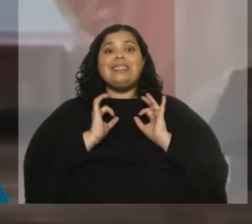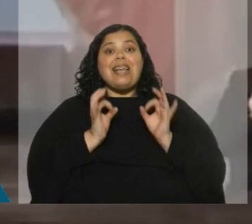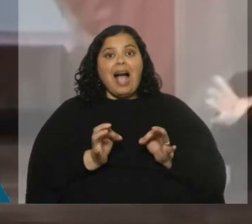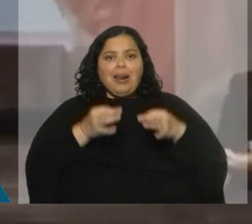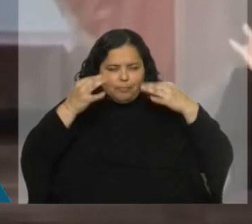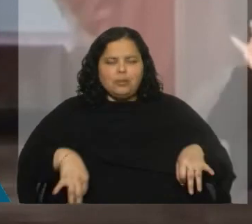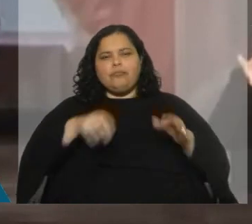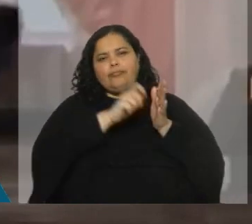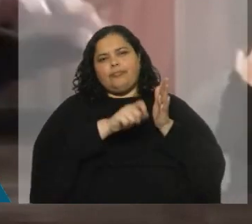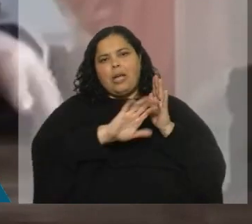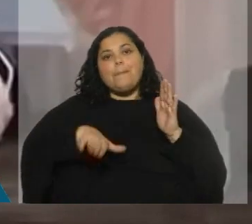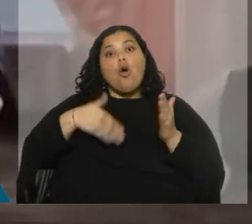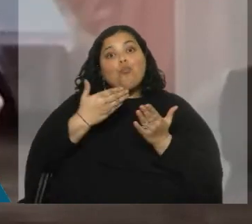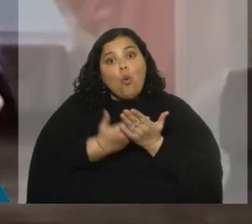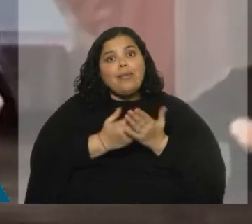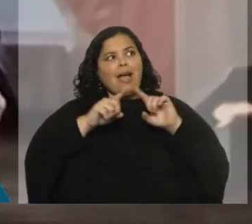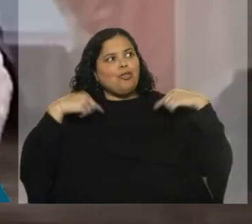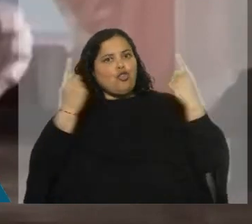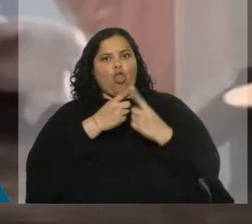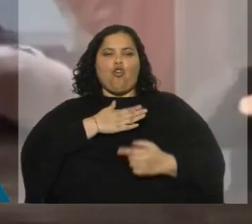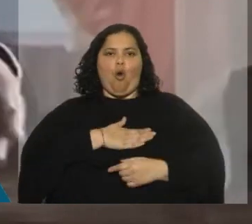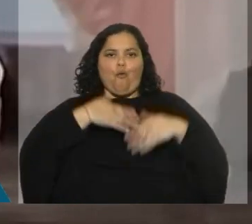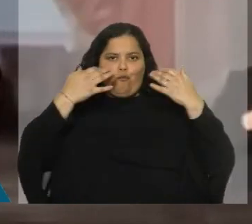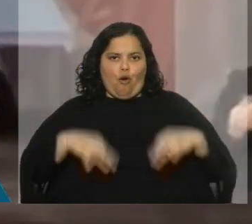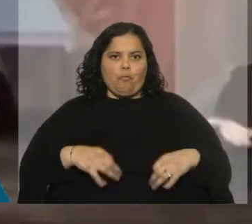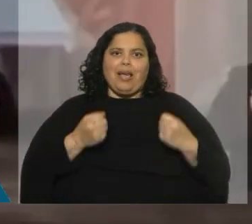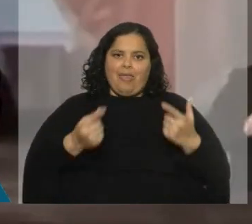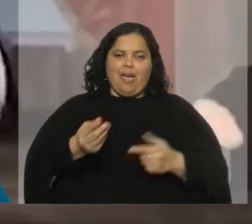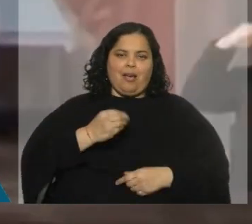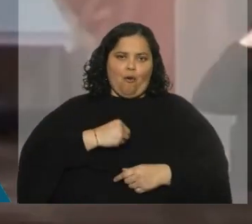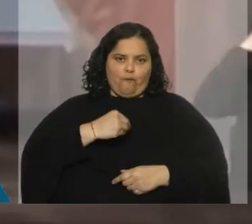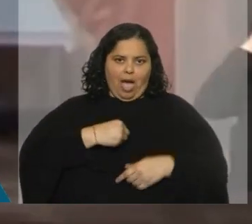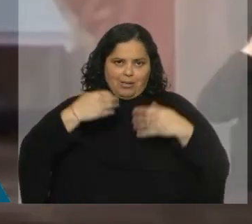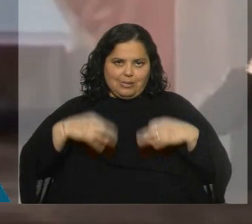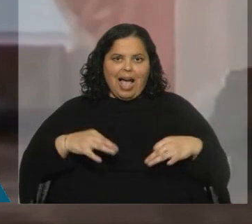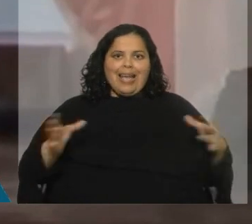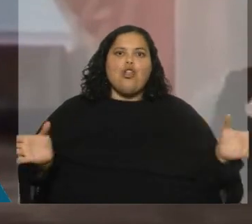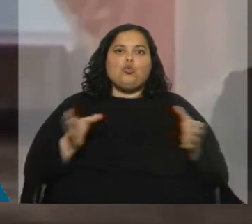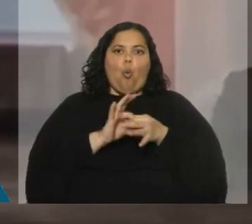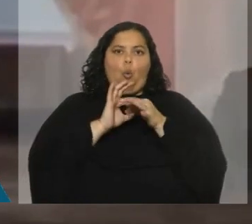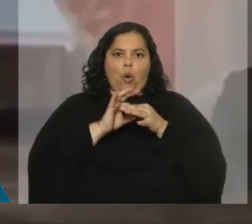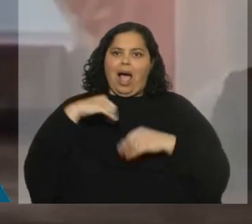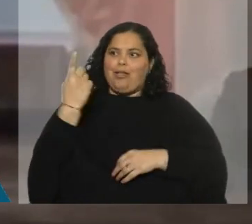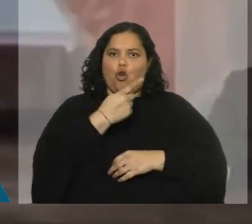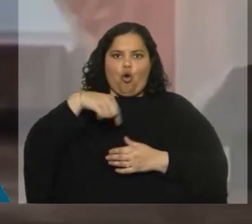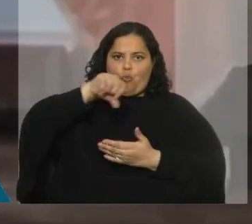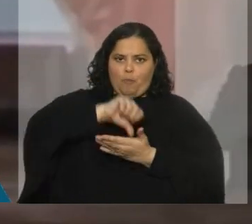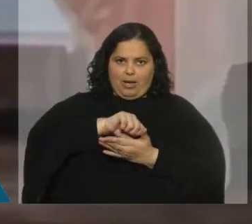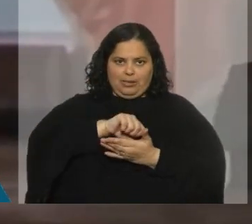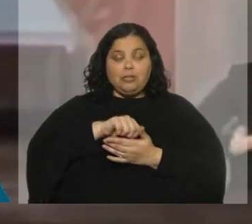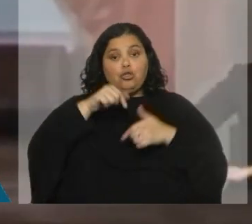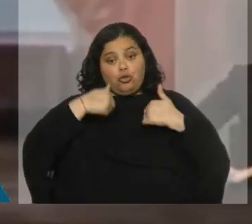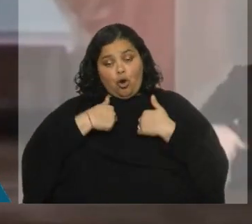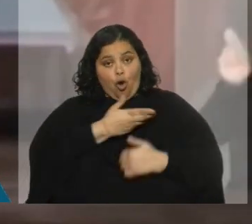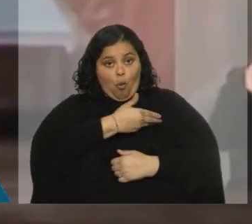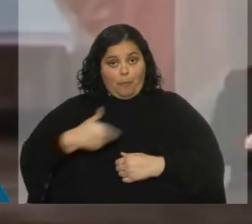propuesta que nos interprete a todos, que dé confianza, que nos una como país. Como presidente de la República,